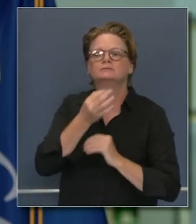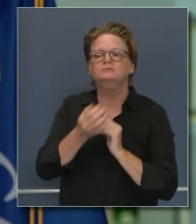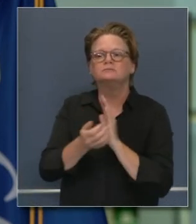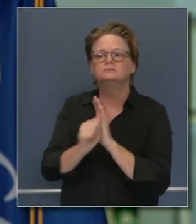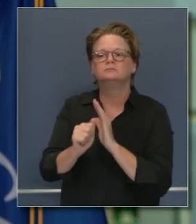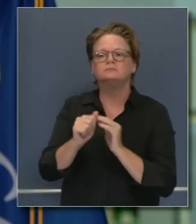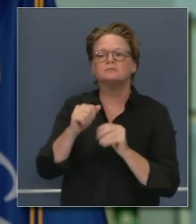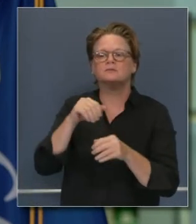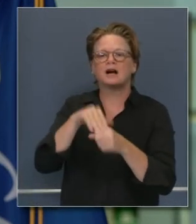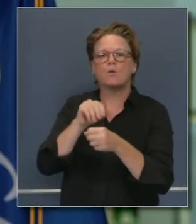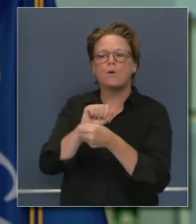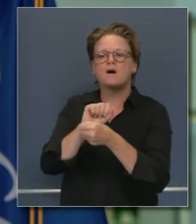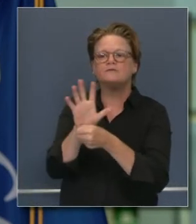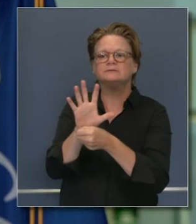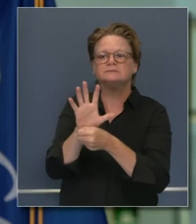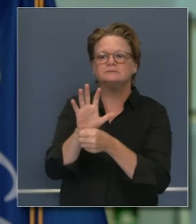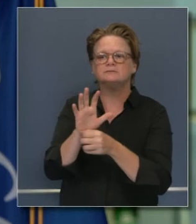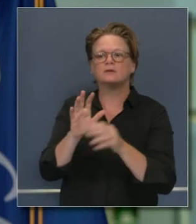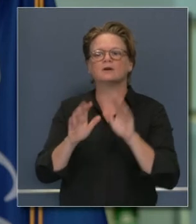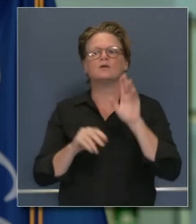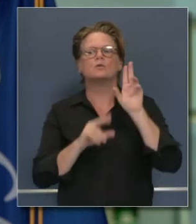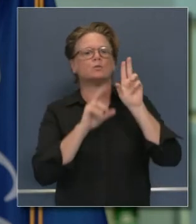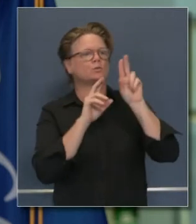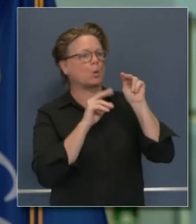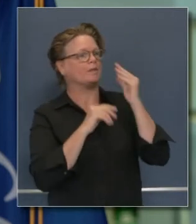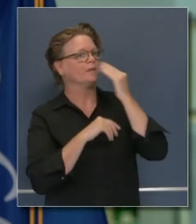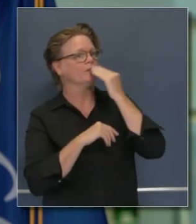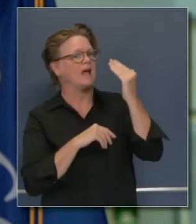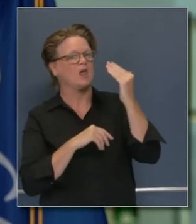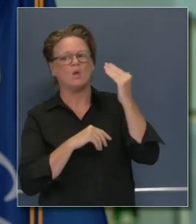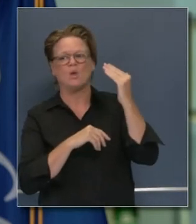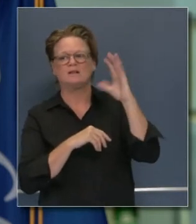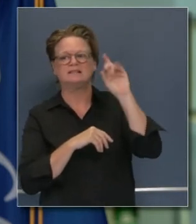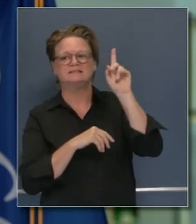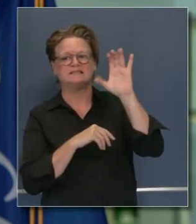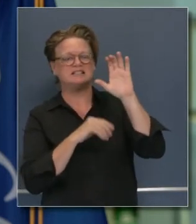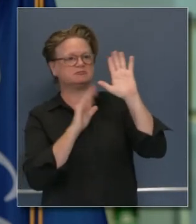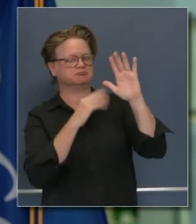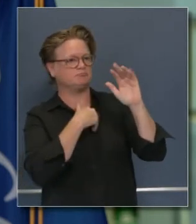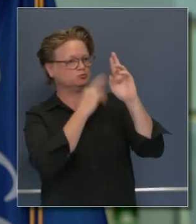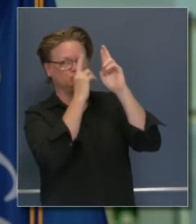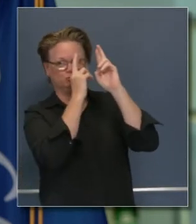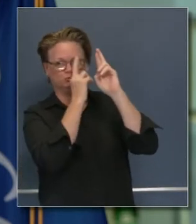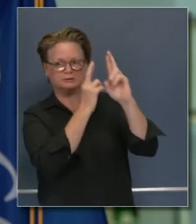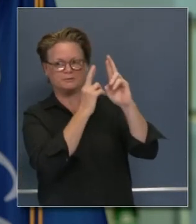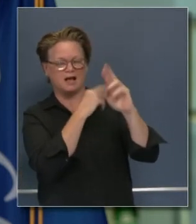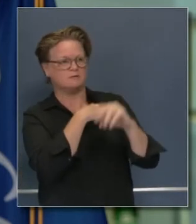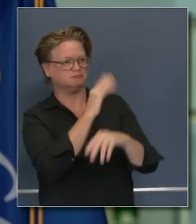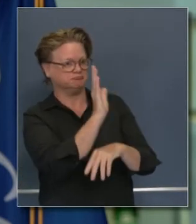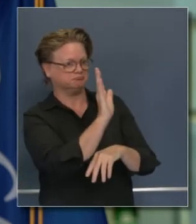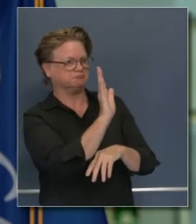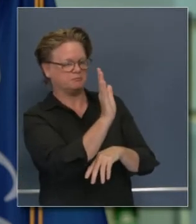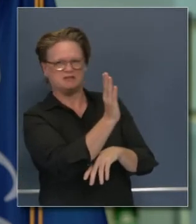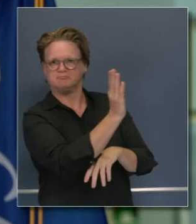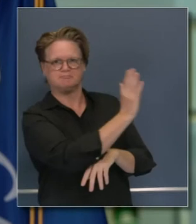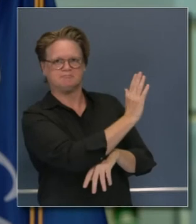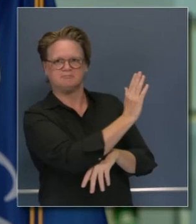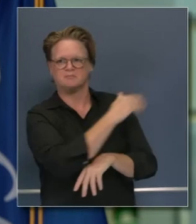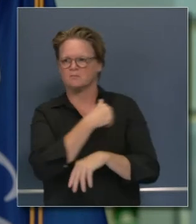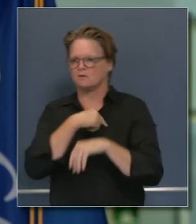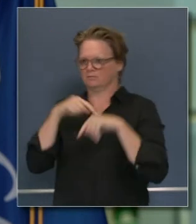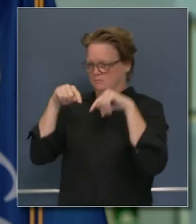algo muy diferente y con todo respeto a la CDC esa no es la política ni las recomendaciones que vamos a adoptar en el estado